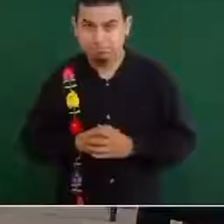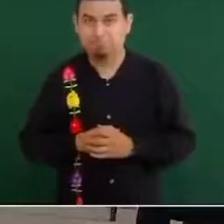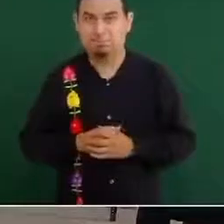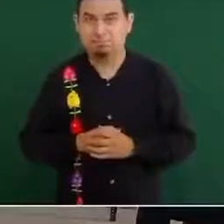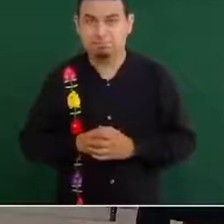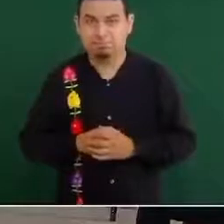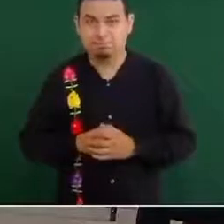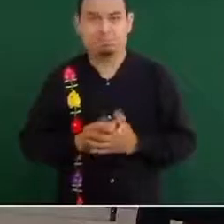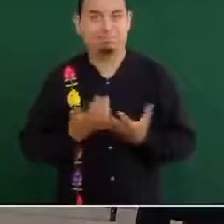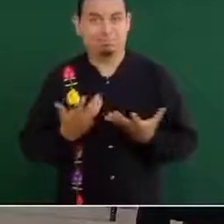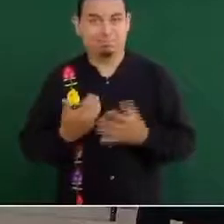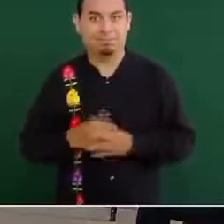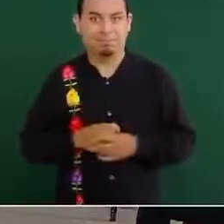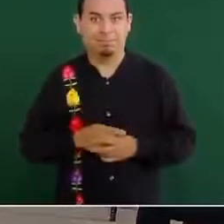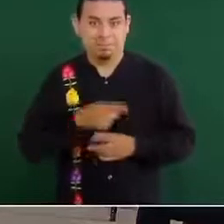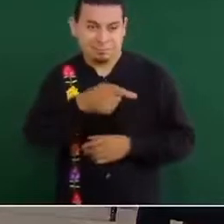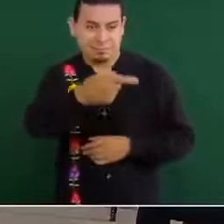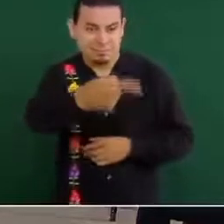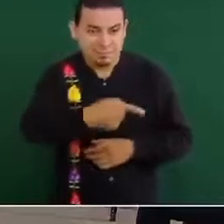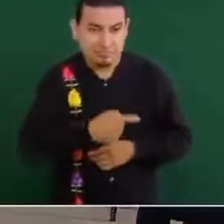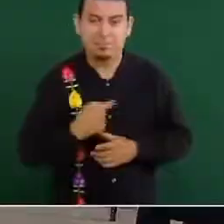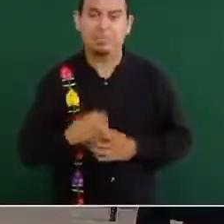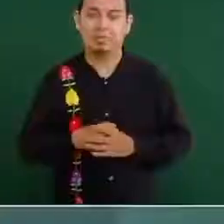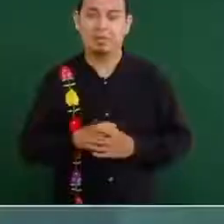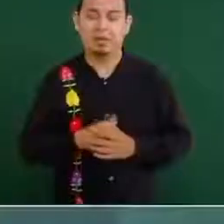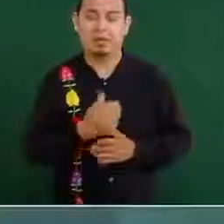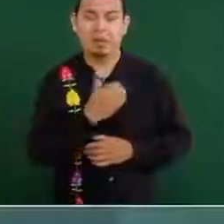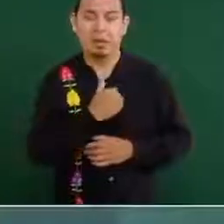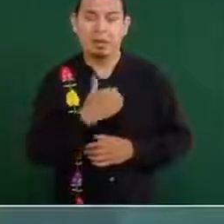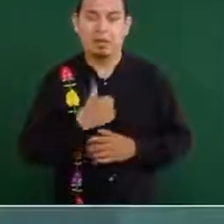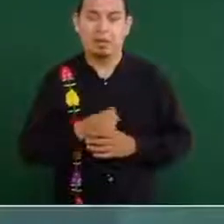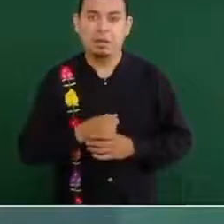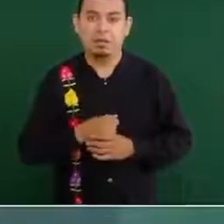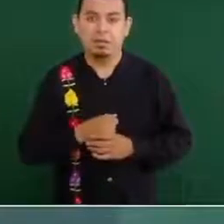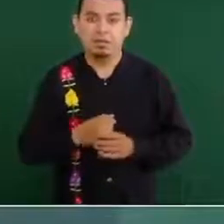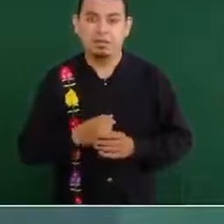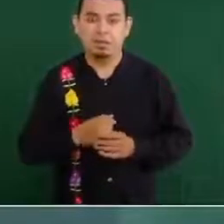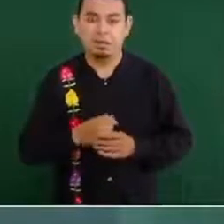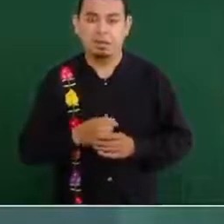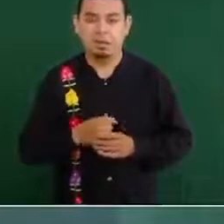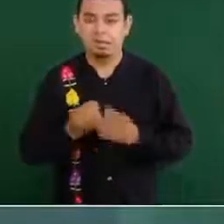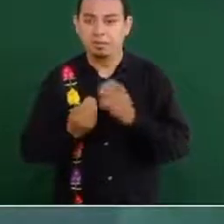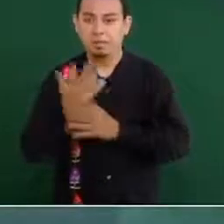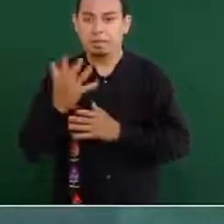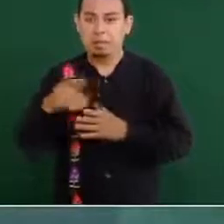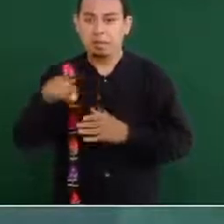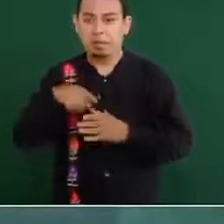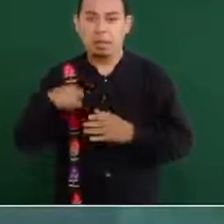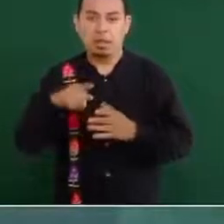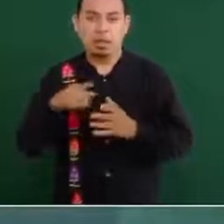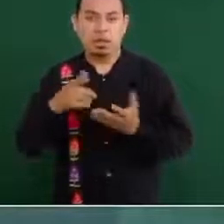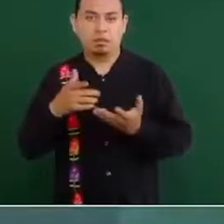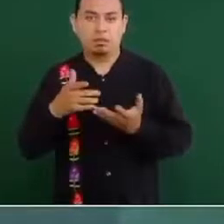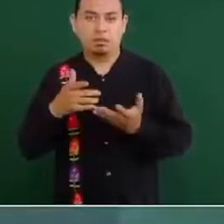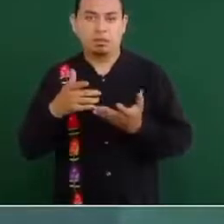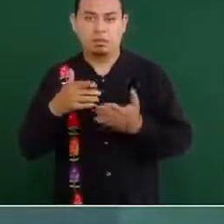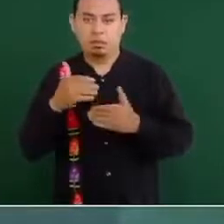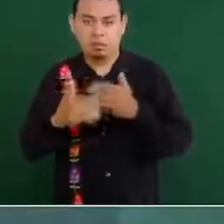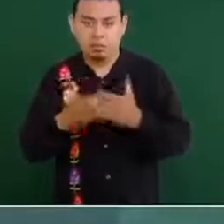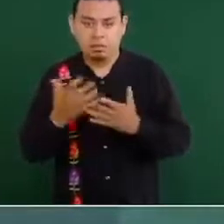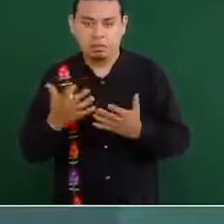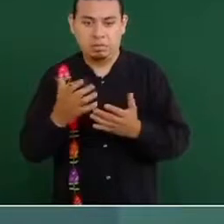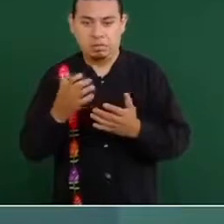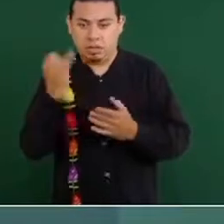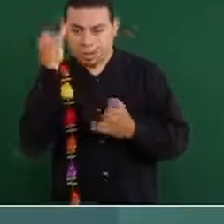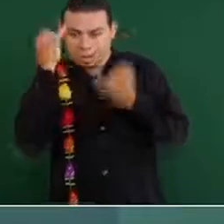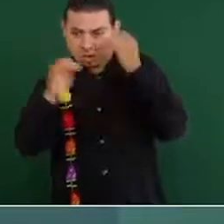Por eso, cuando me preguntas de la nueva estrategia, ¿cuál es la